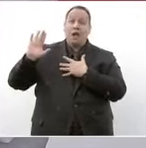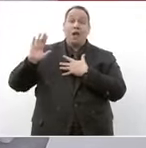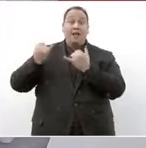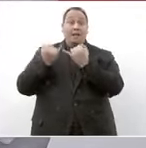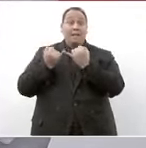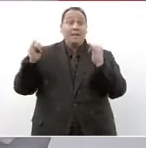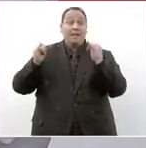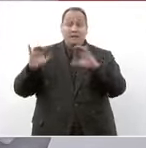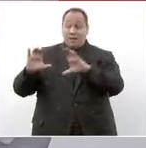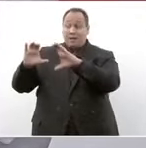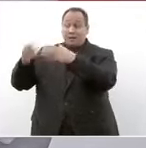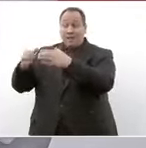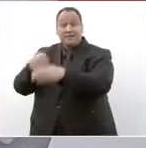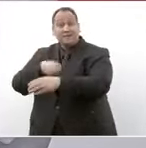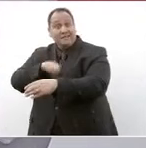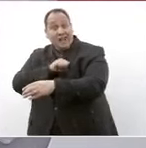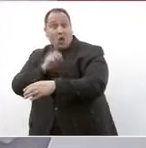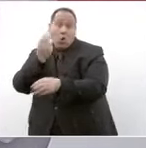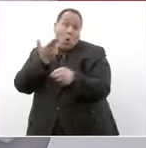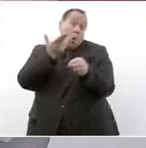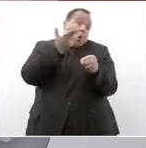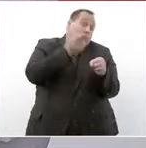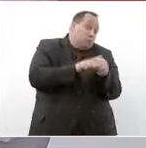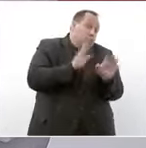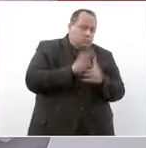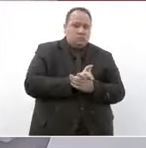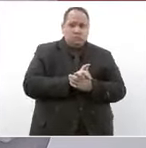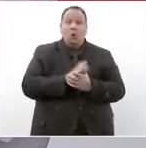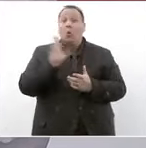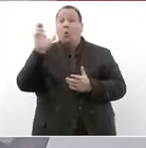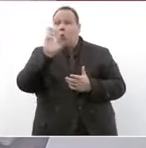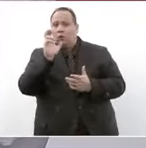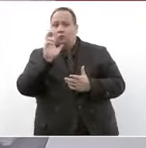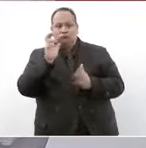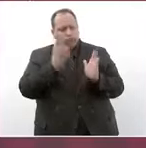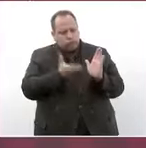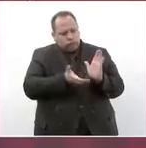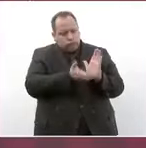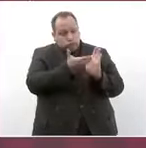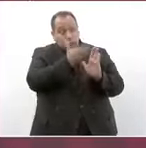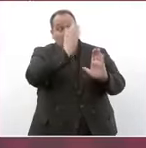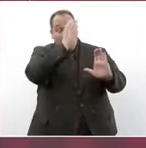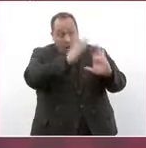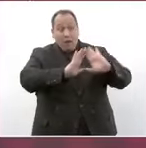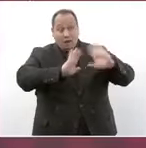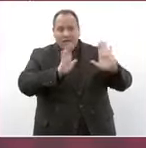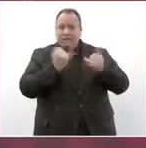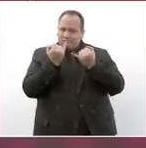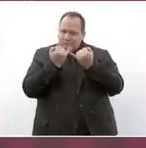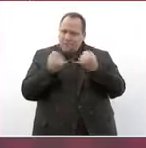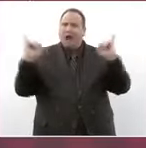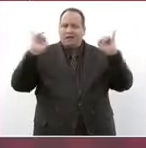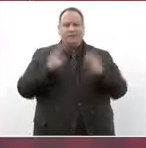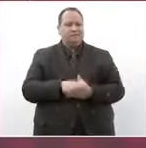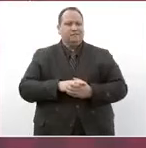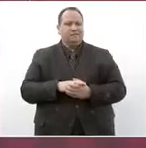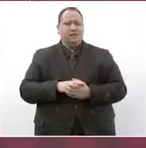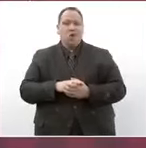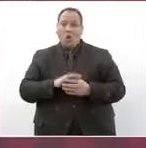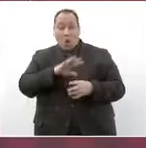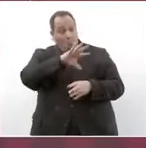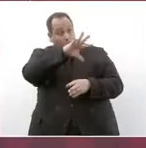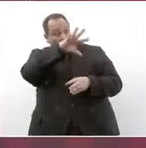un centro de salud o un hospital cuando está su construcción terminada, su equipamiento